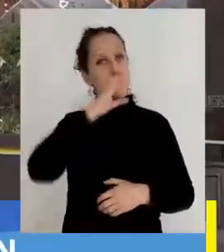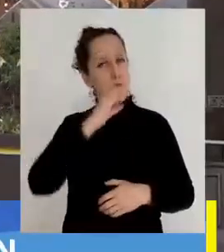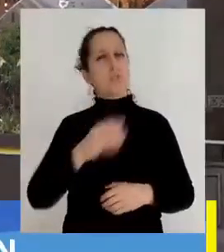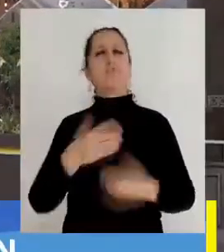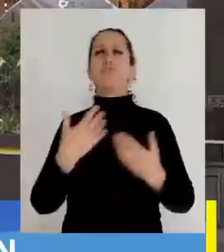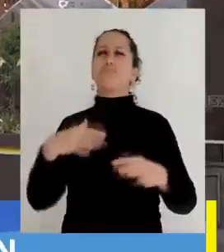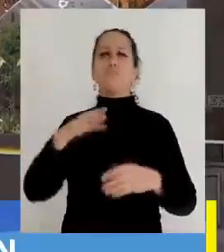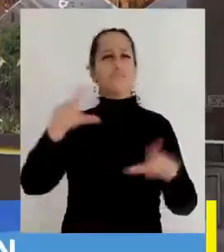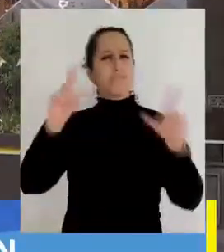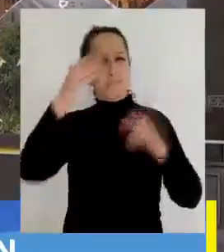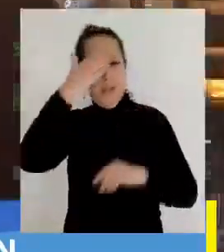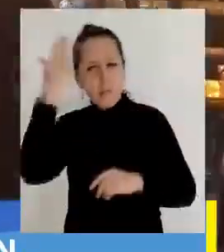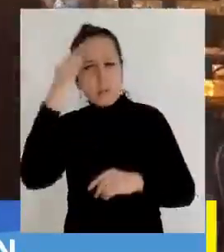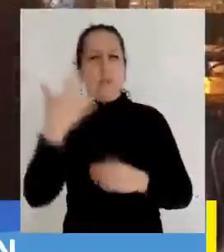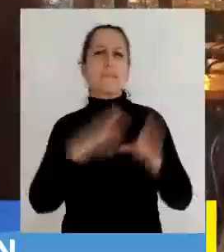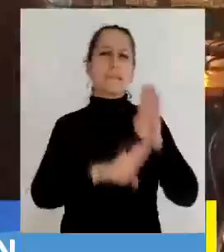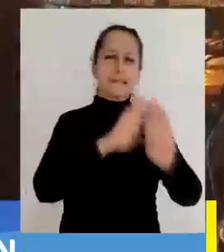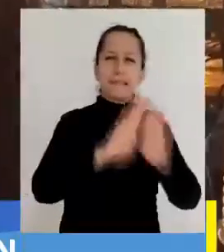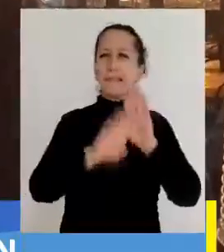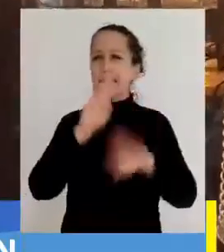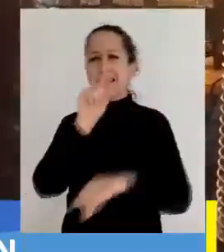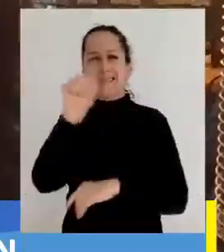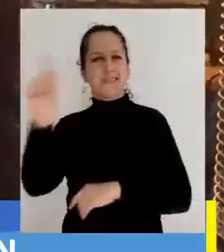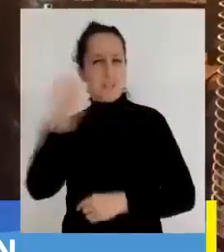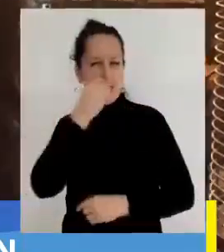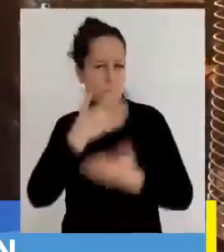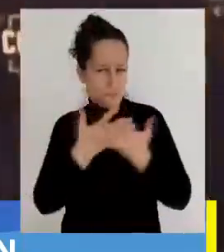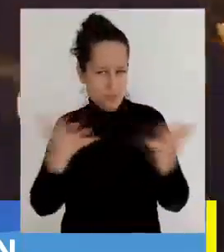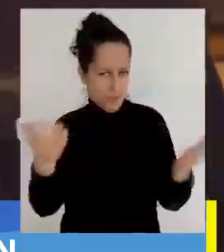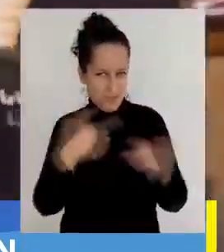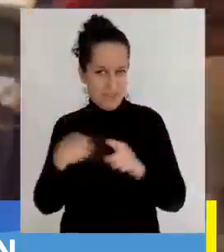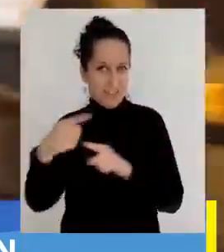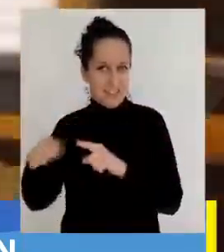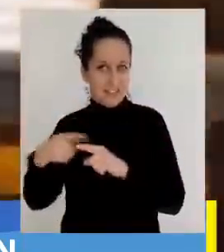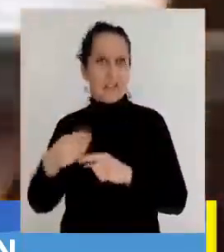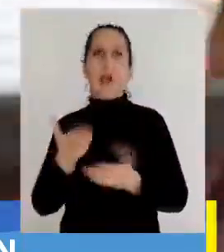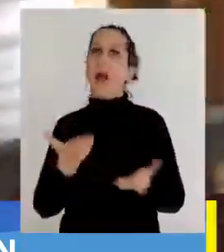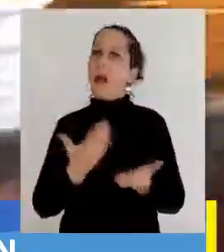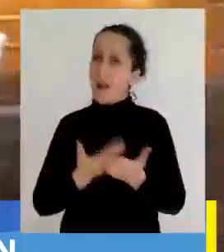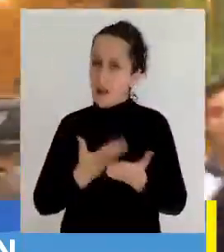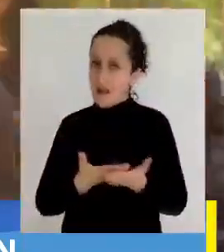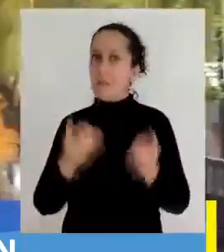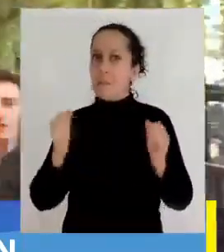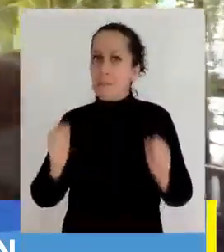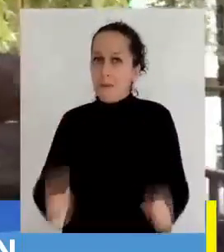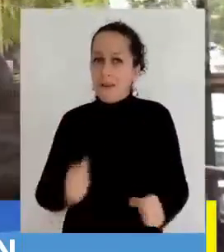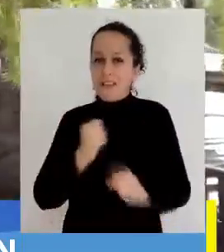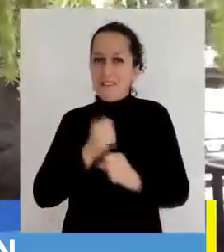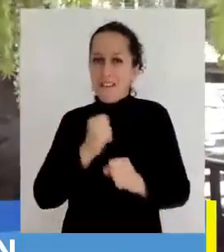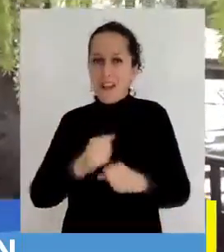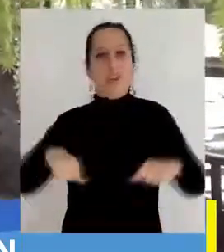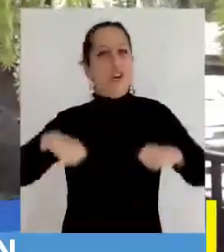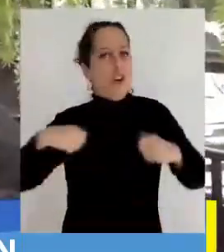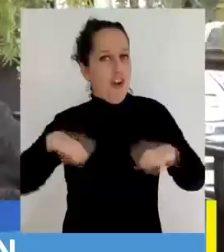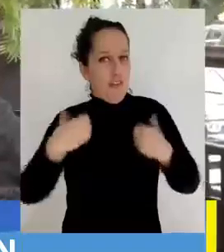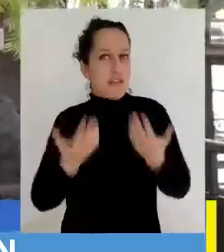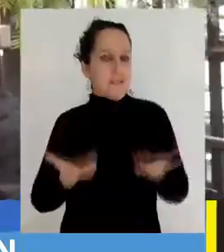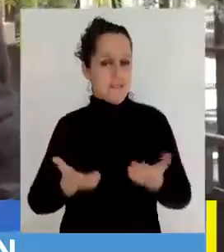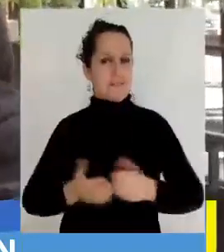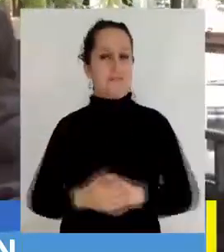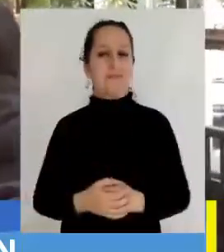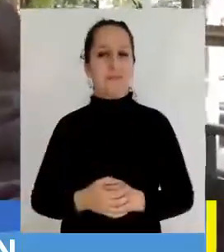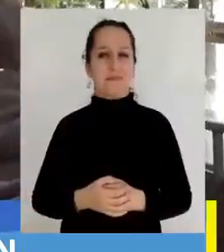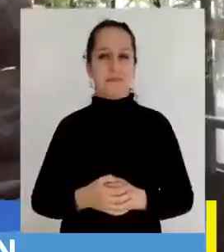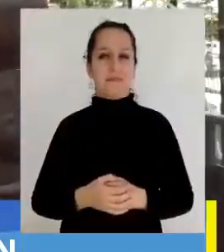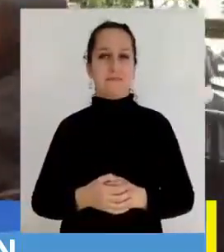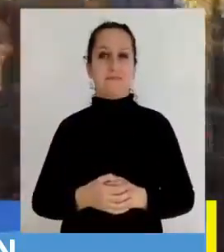Concepción se destaca por su amplia oferta gastronómica, lo que también significa una importante oportunidad laboral para las y los jóvenes